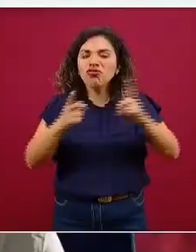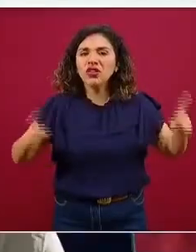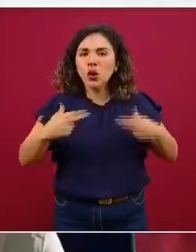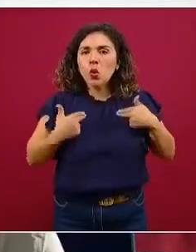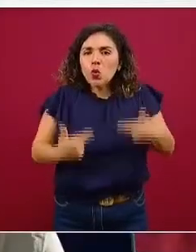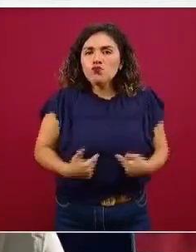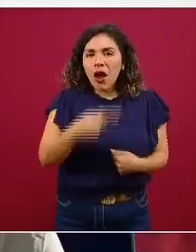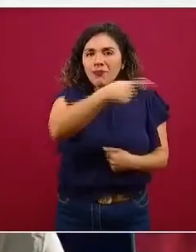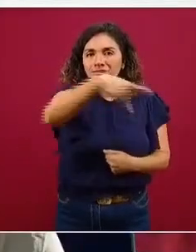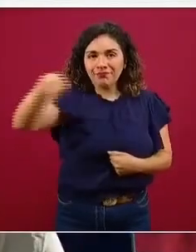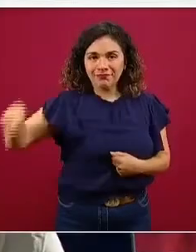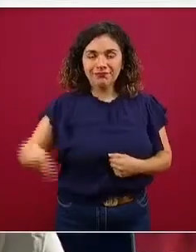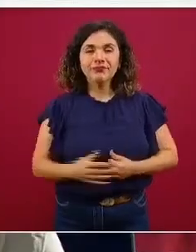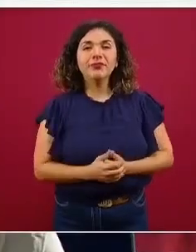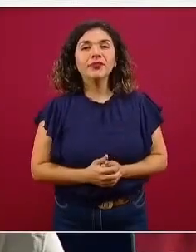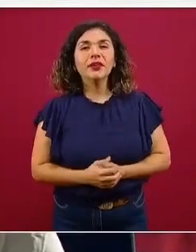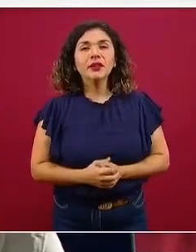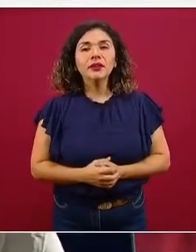la que sigue.